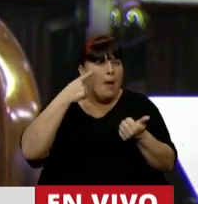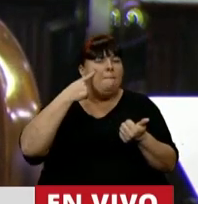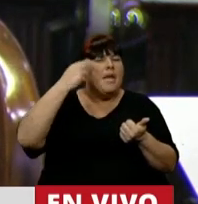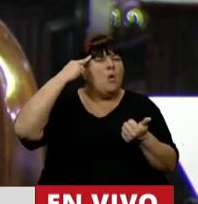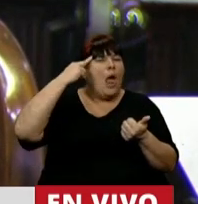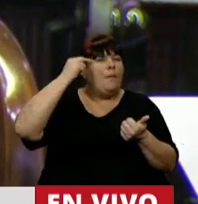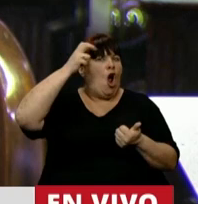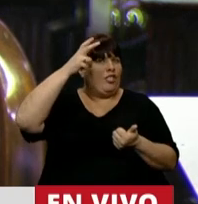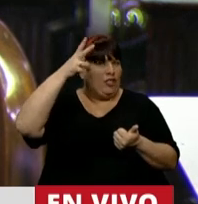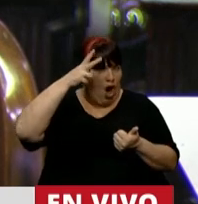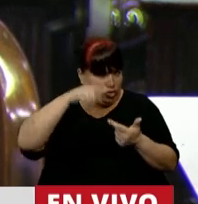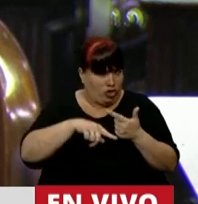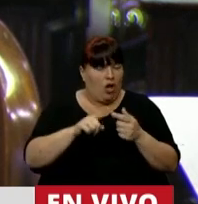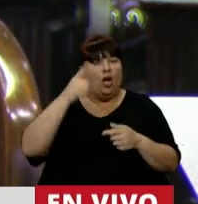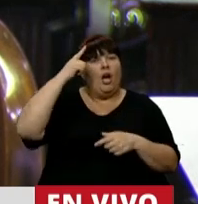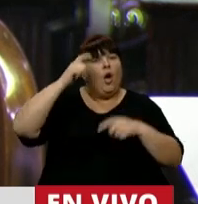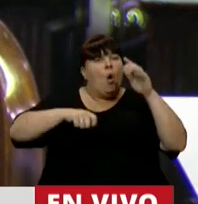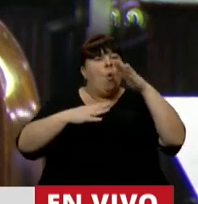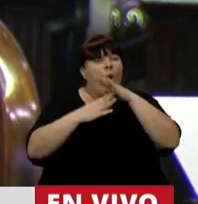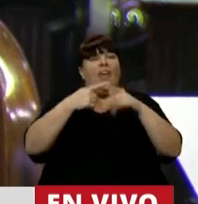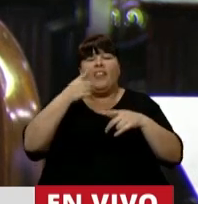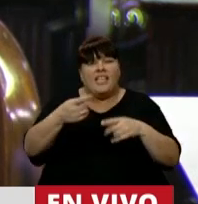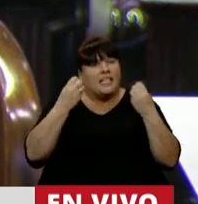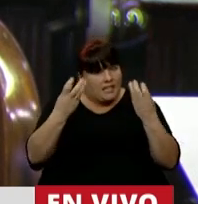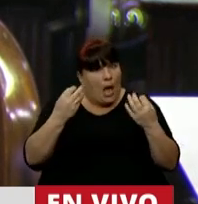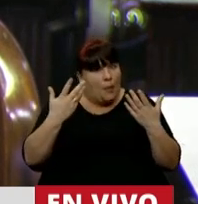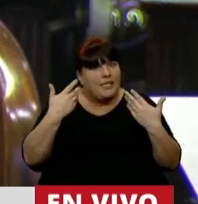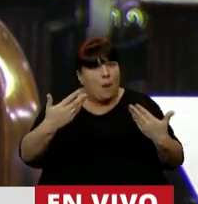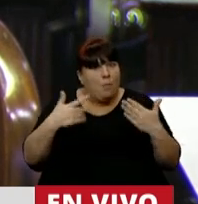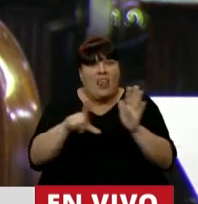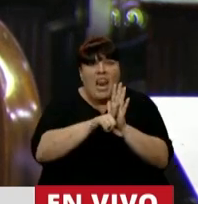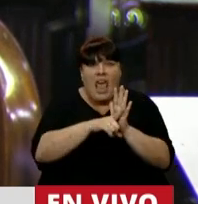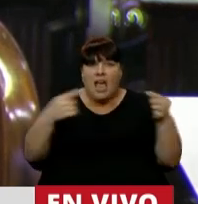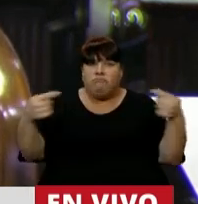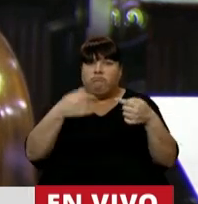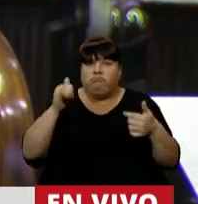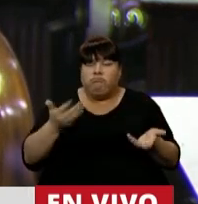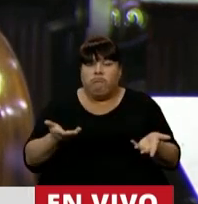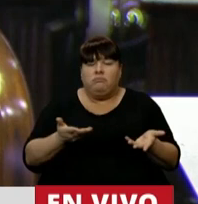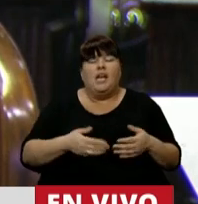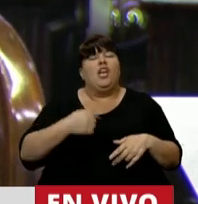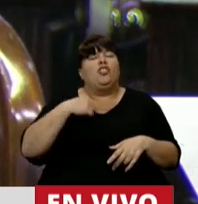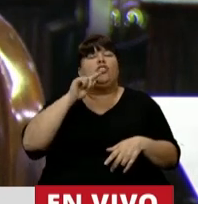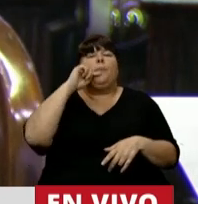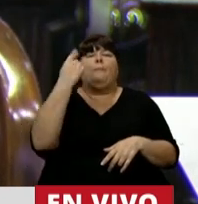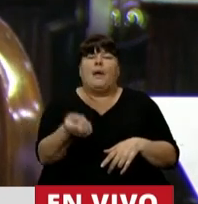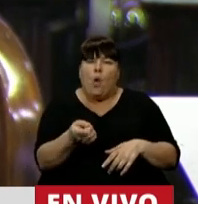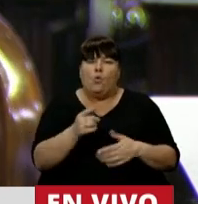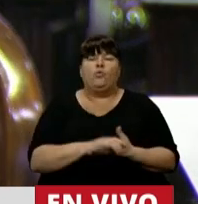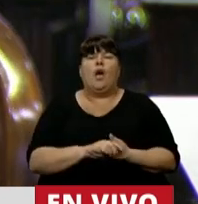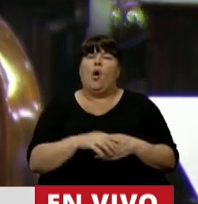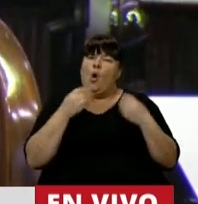1988 y la Corte tiene dicho que es legal y es legítimo. Entonces, la pregunta es,